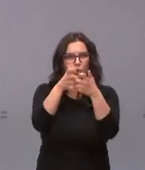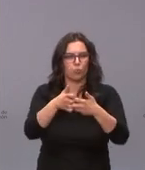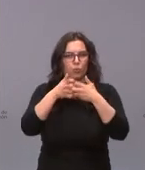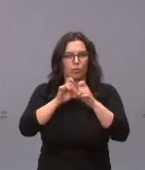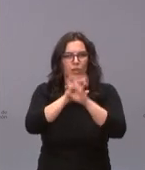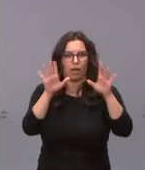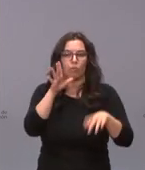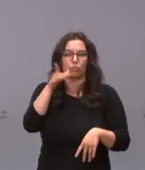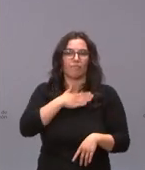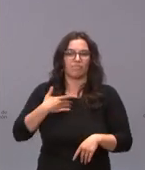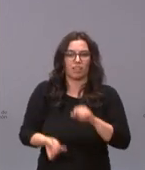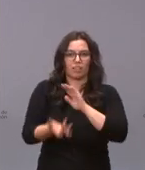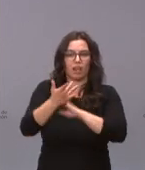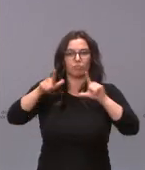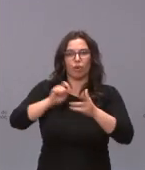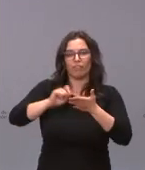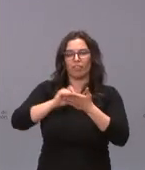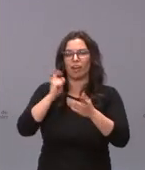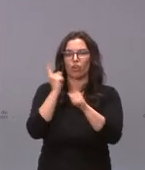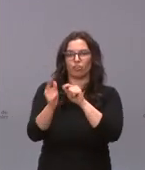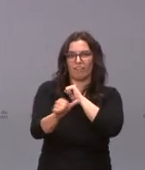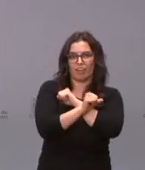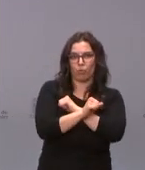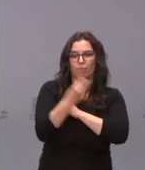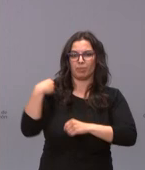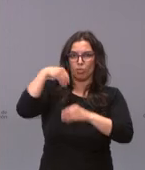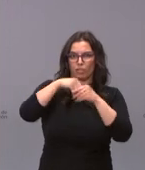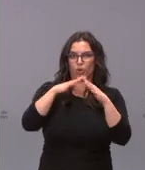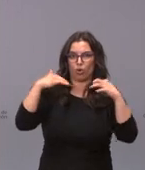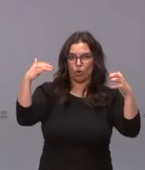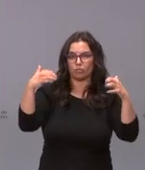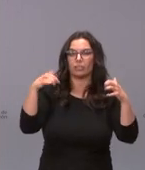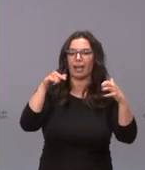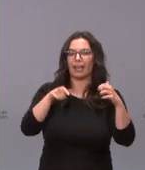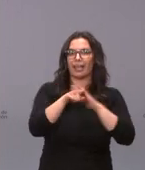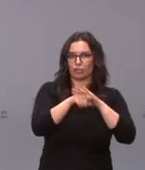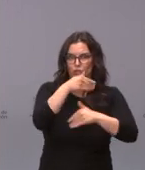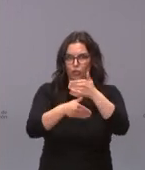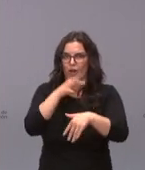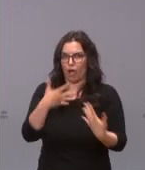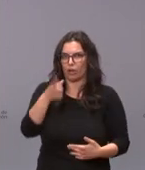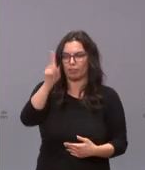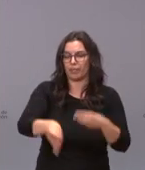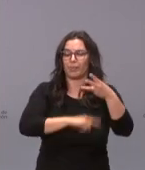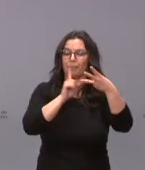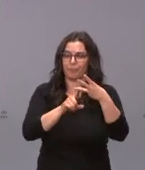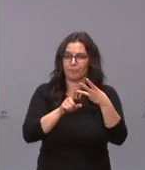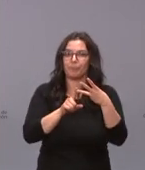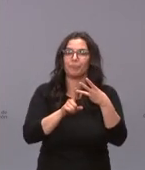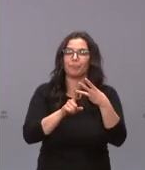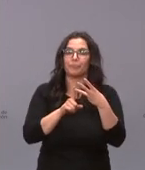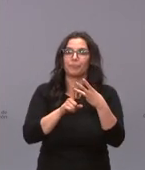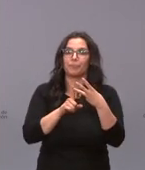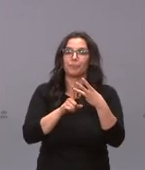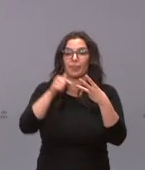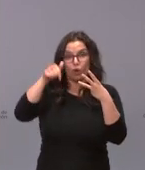de la Oficina de Lucha contra el Fraude dentro de las Cortes Autonómicas que se está tramitando en la actualidad. Y, en tercer lugar, la parte que